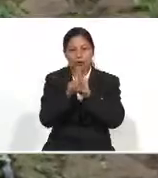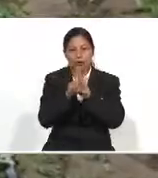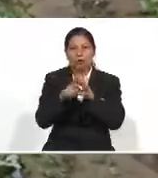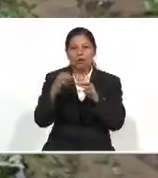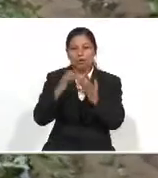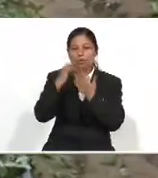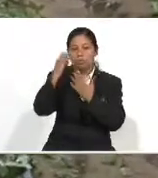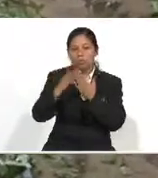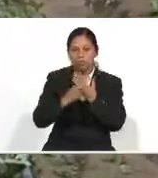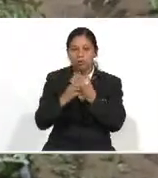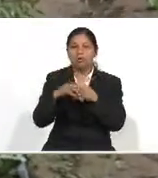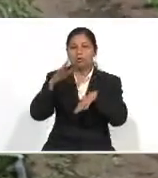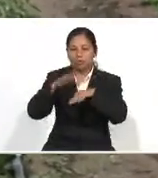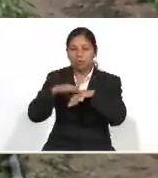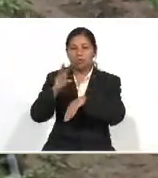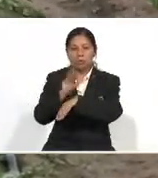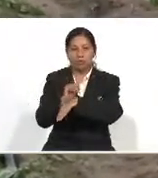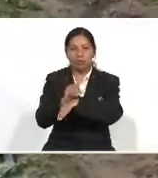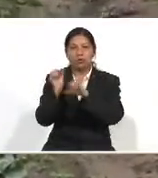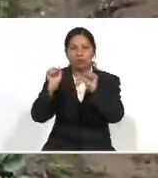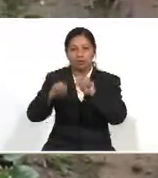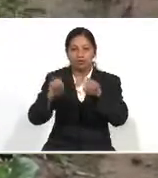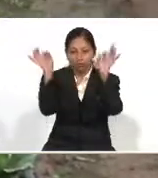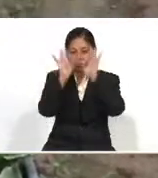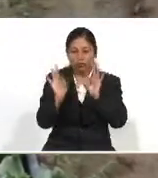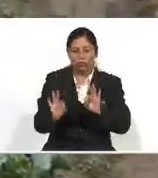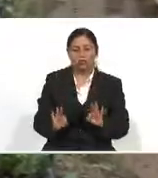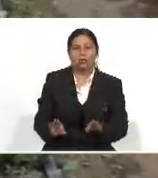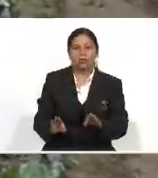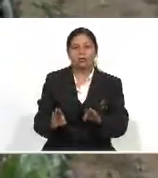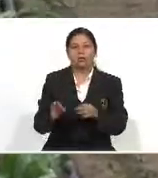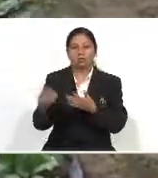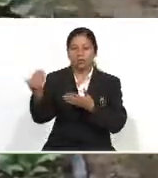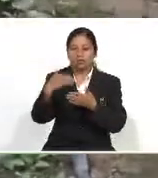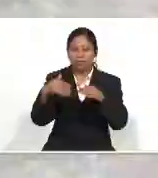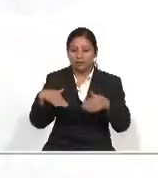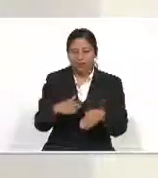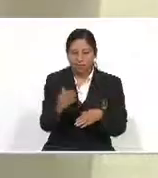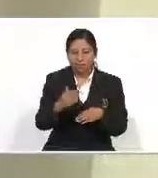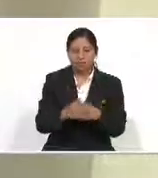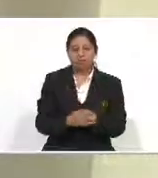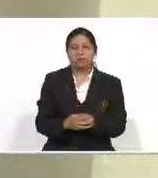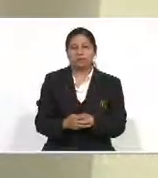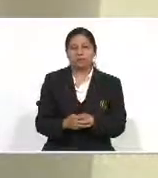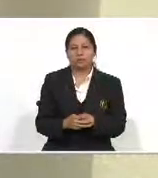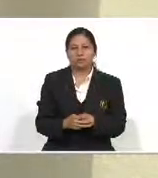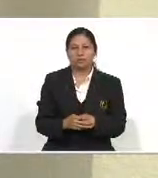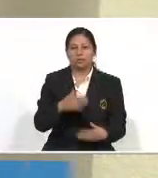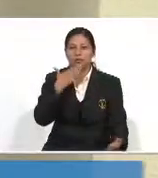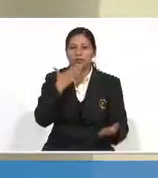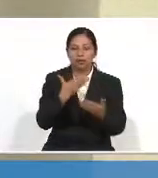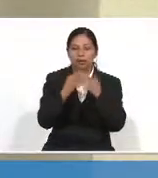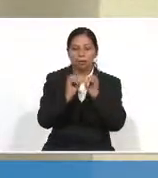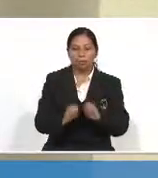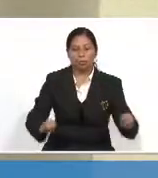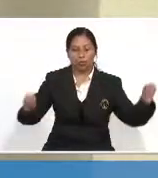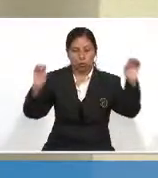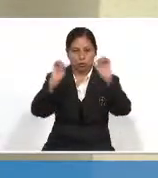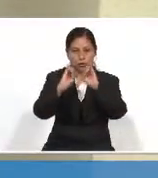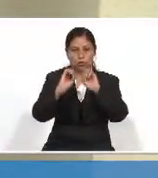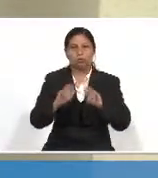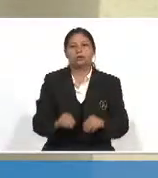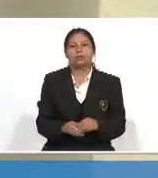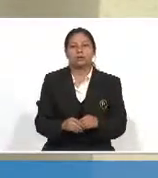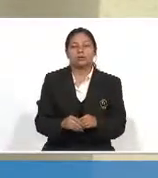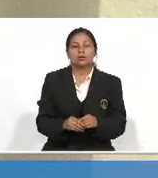programas Y créditos Que les permita Desarrollar de mejor forma Sus actividades agropecuarias Sí, muchas gracias Por la oportunidad De poderme dirigir Al